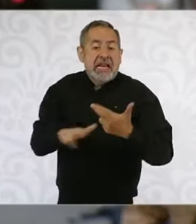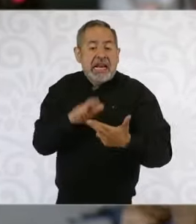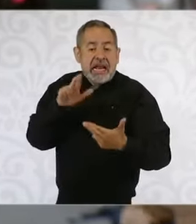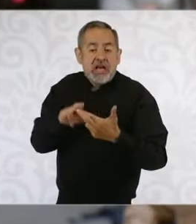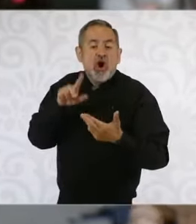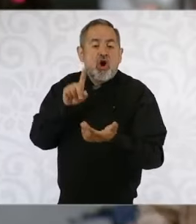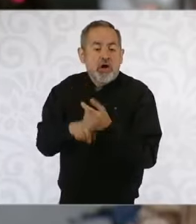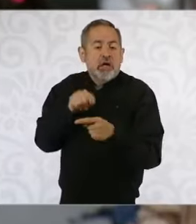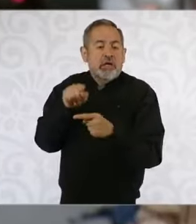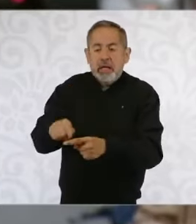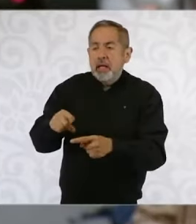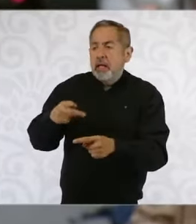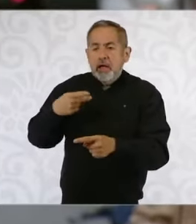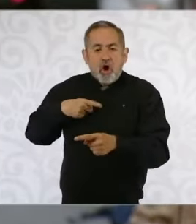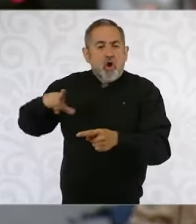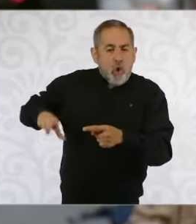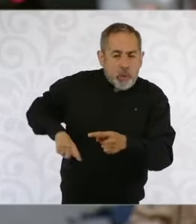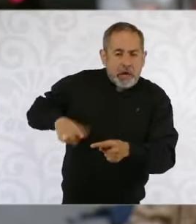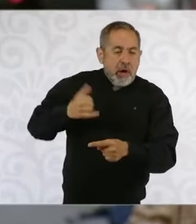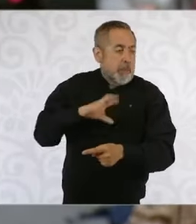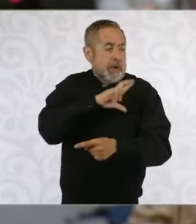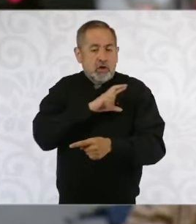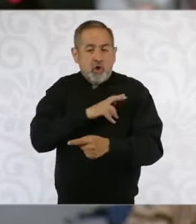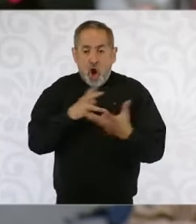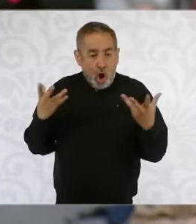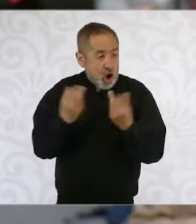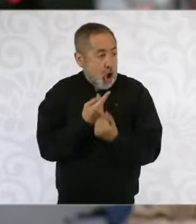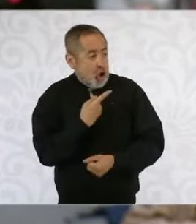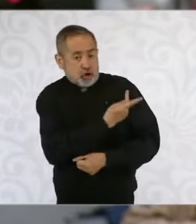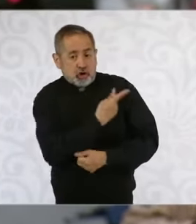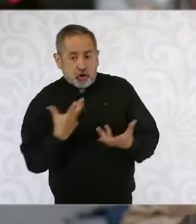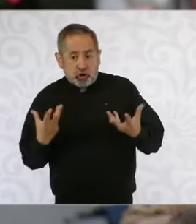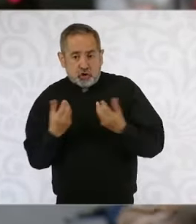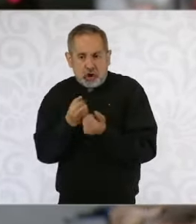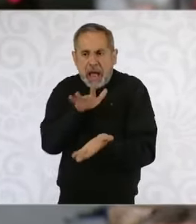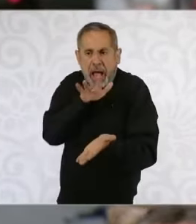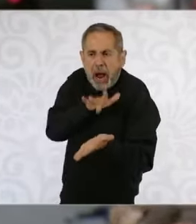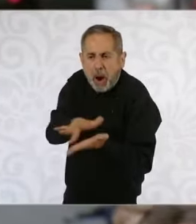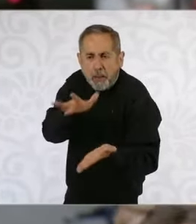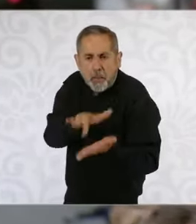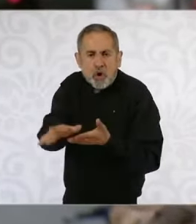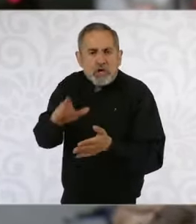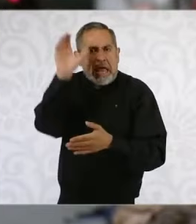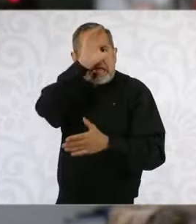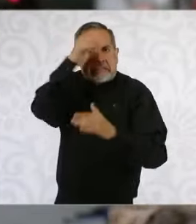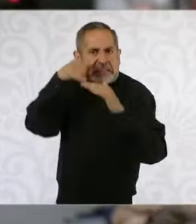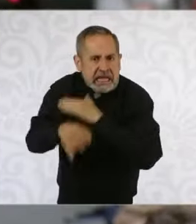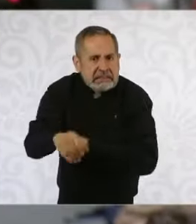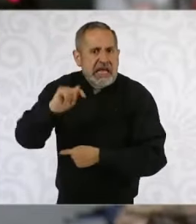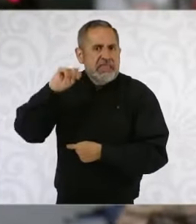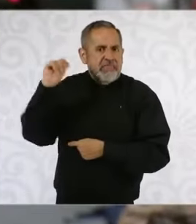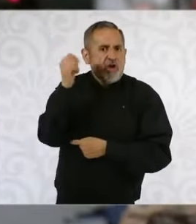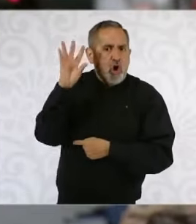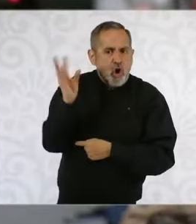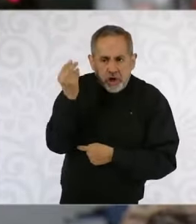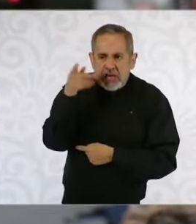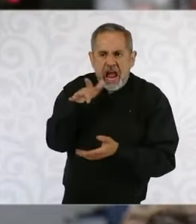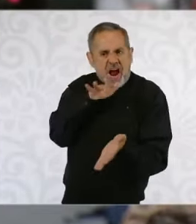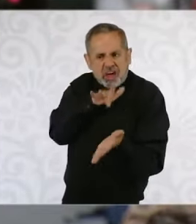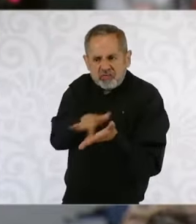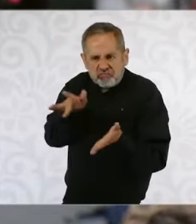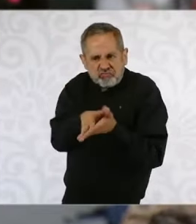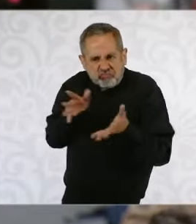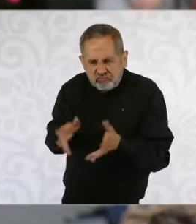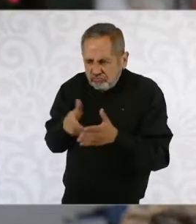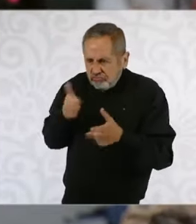donde los sectores públicos y privados impulsen la ciencia, la tecnología y en este sentido para